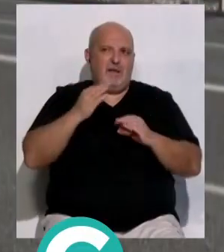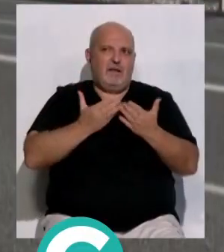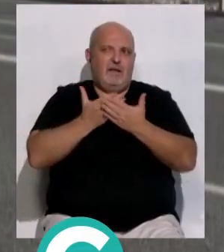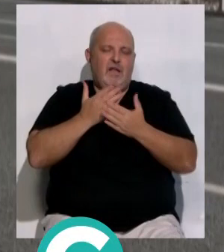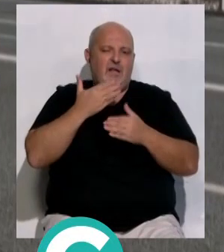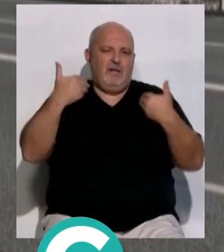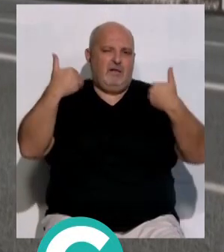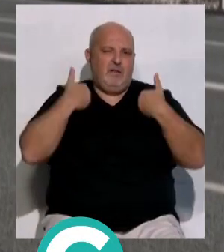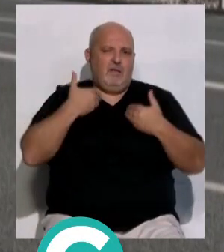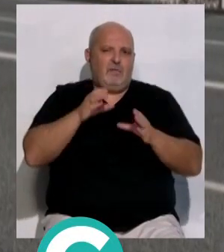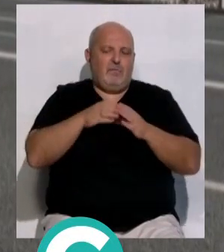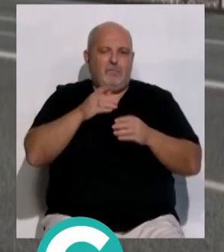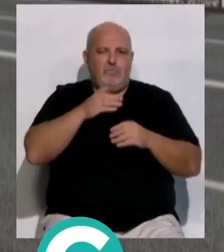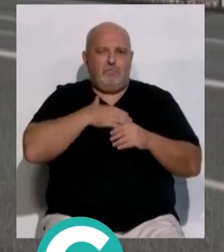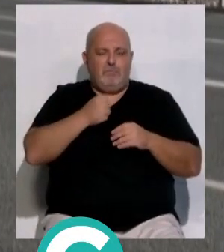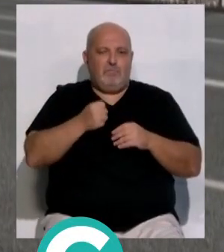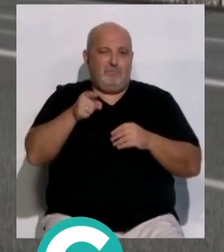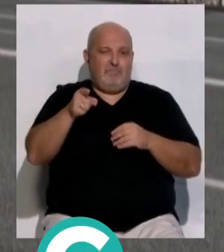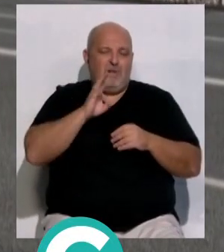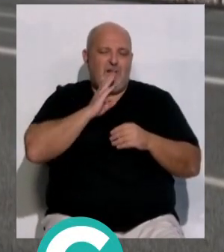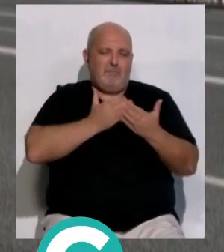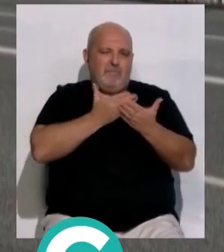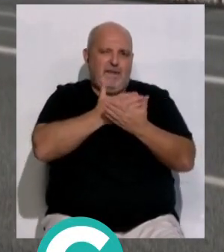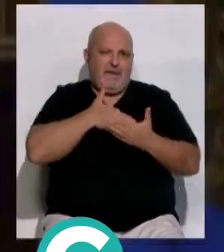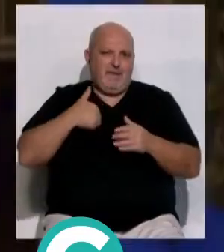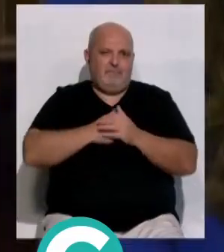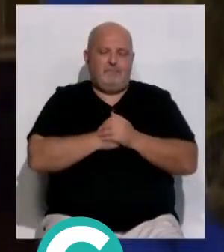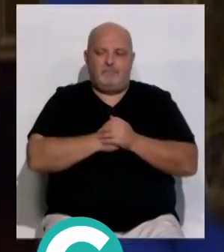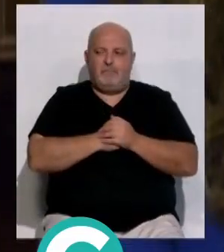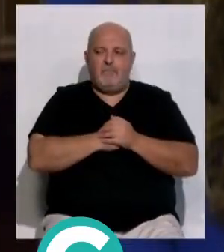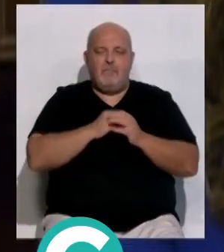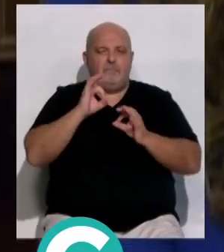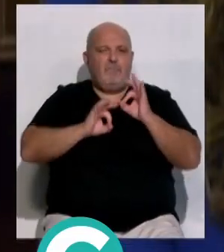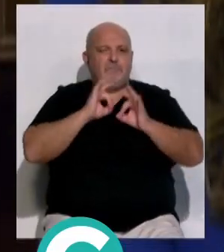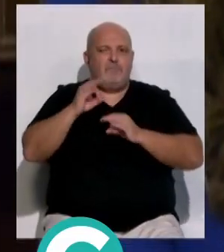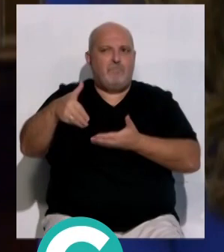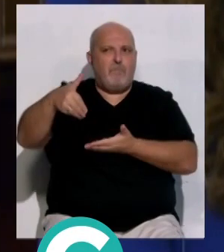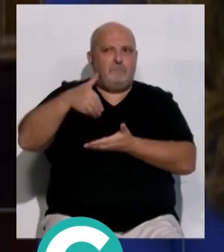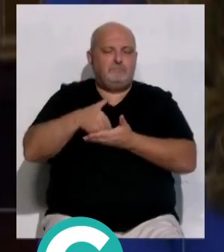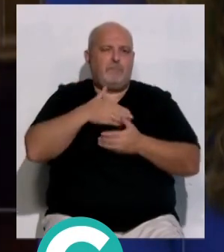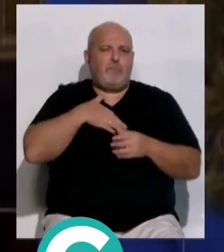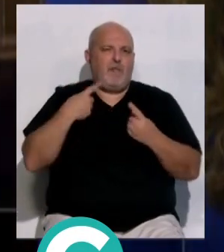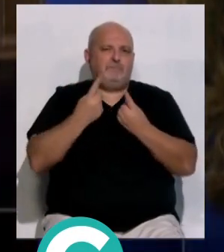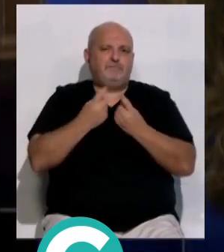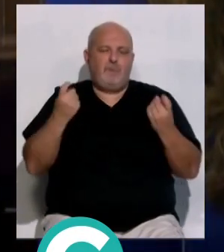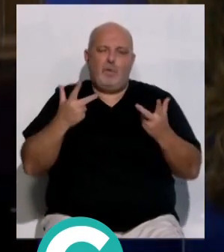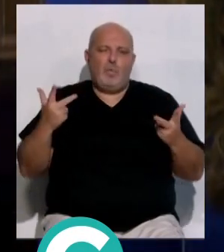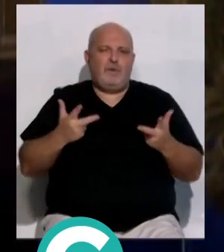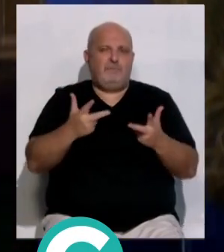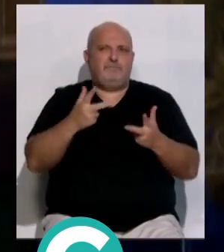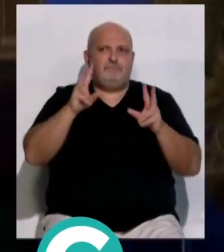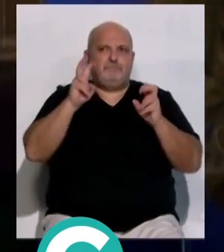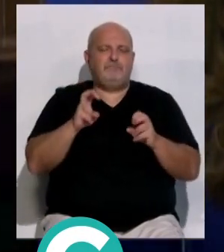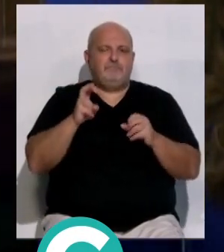defendido el responsable municipal de urbanismo sostenible, José Manuel Cossi. Desde la Asamblea Ciclista se nos ha trasladado la necesidad urgente de